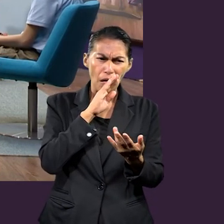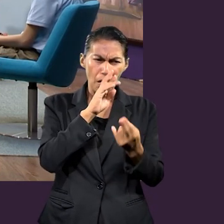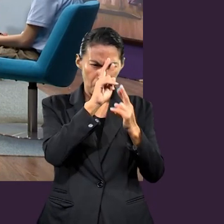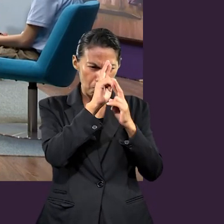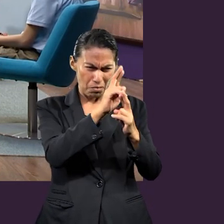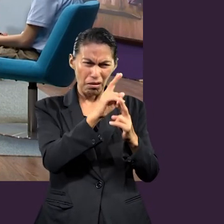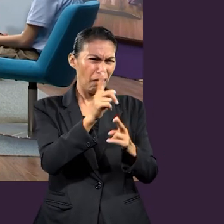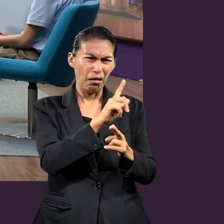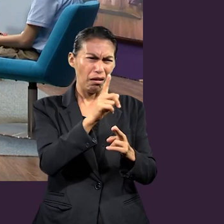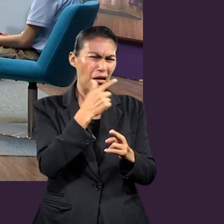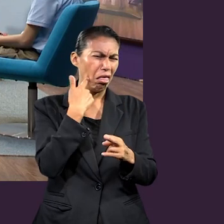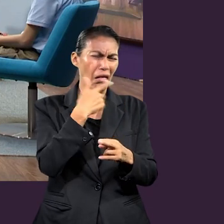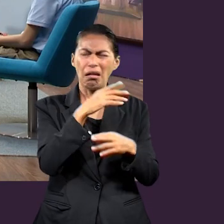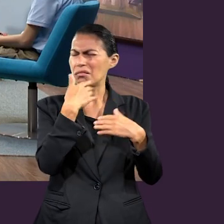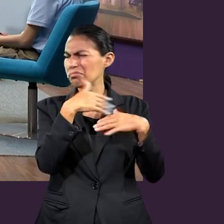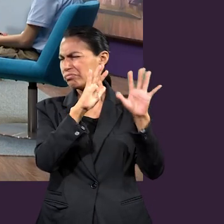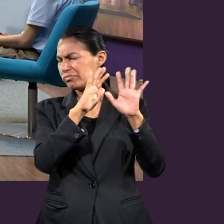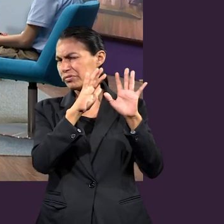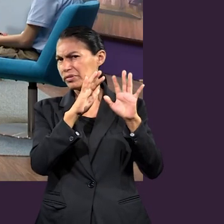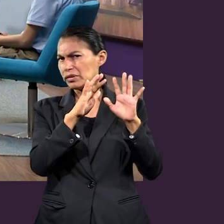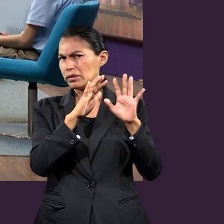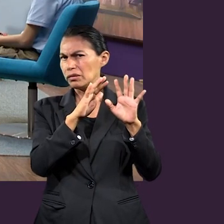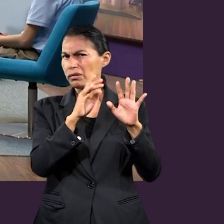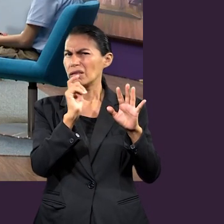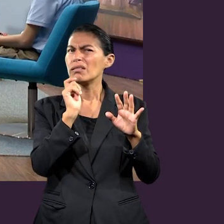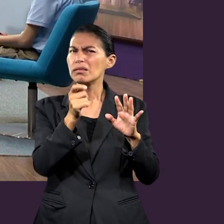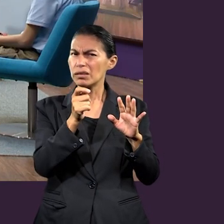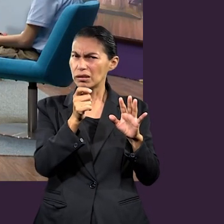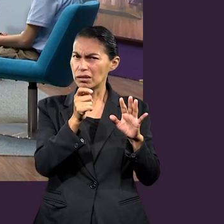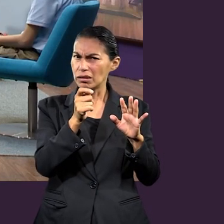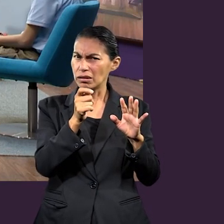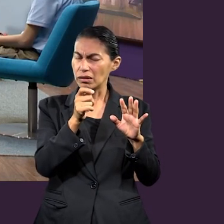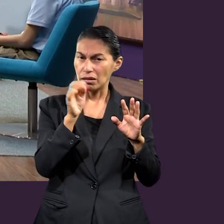y yo digo, pues no quiero honrar a mi padre y a mi madre,